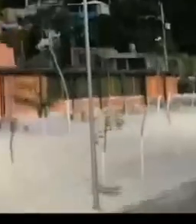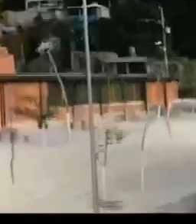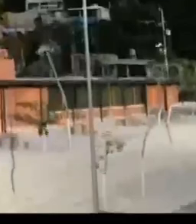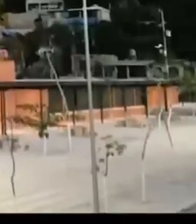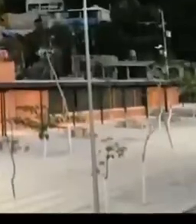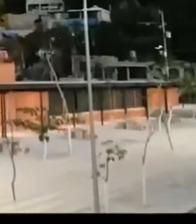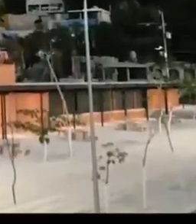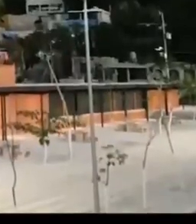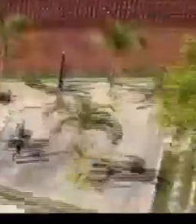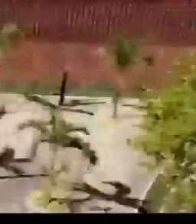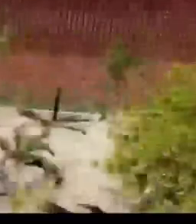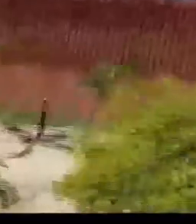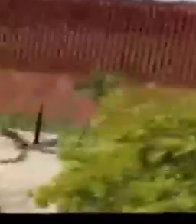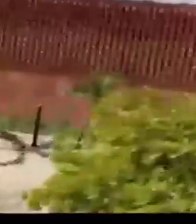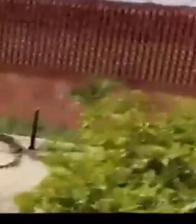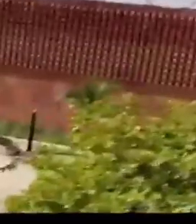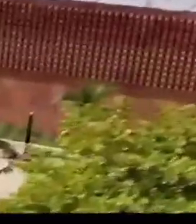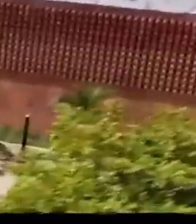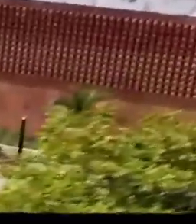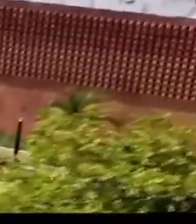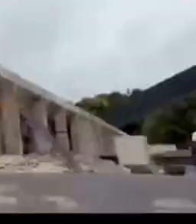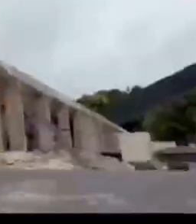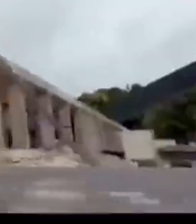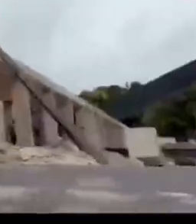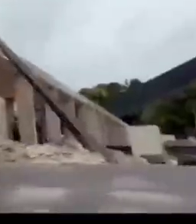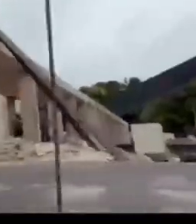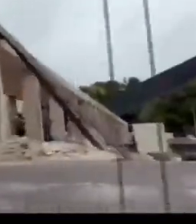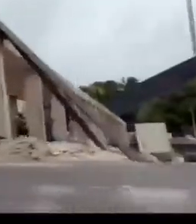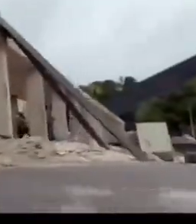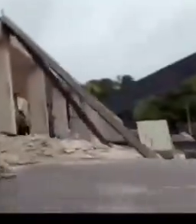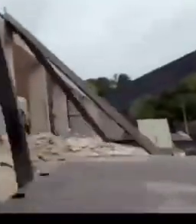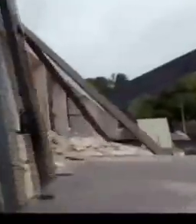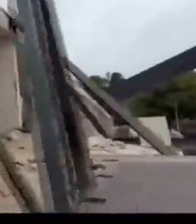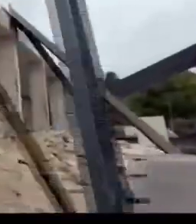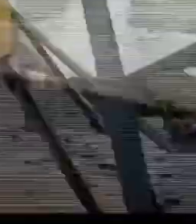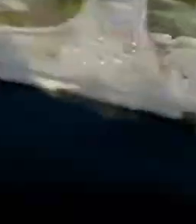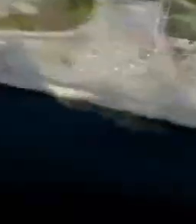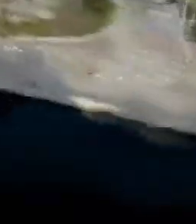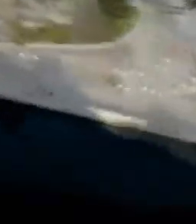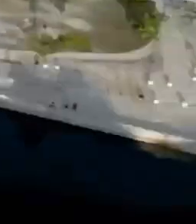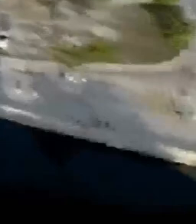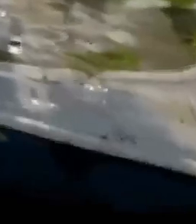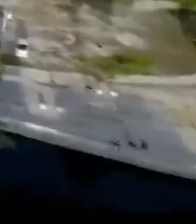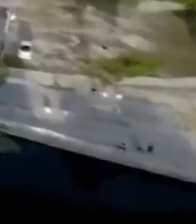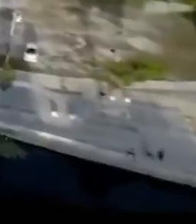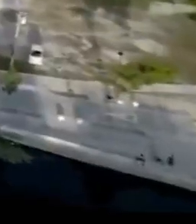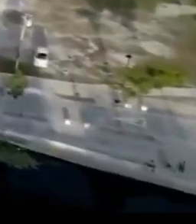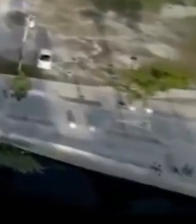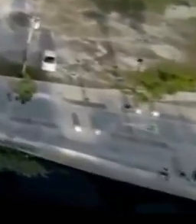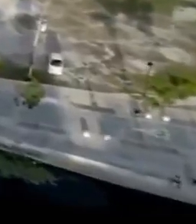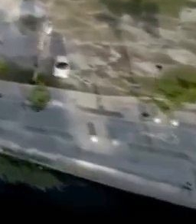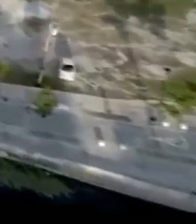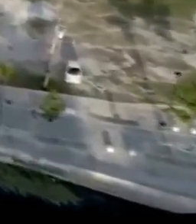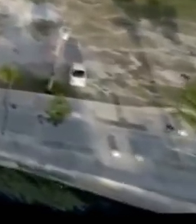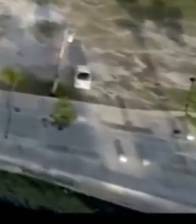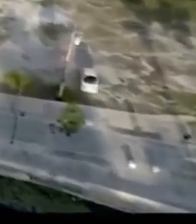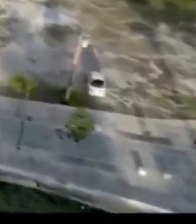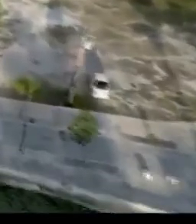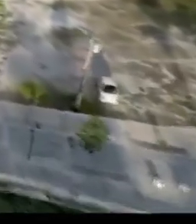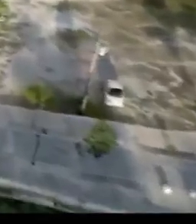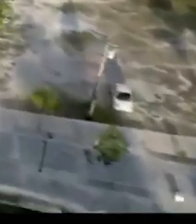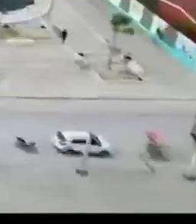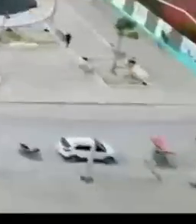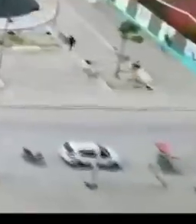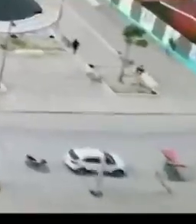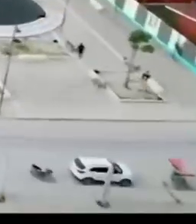transformación más importante, con obras y acciones en beneficio de los campechanos. En Candelaria se trabaja en la construcción de la Casa de